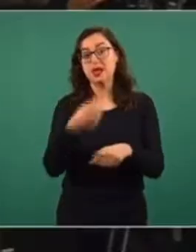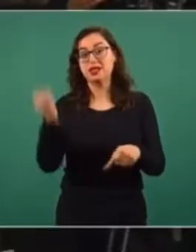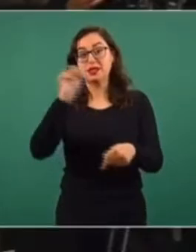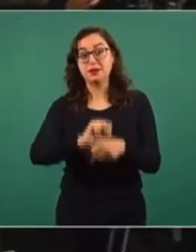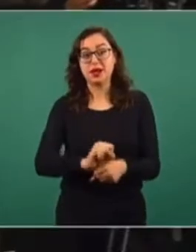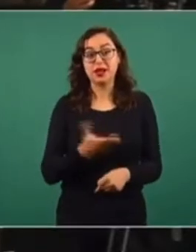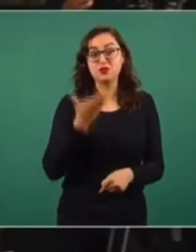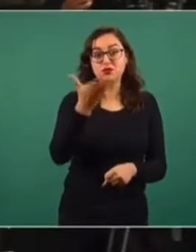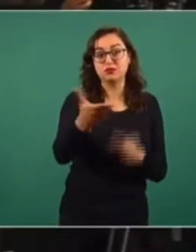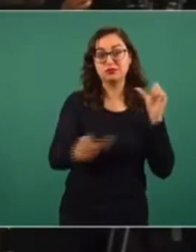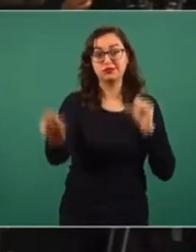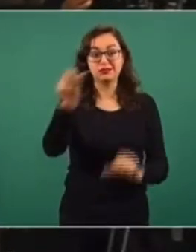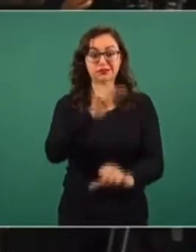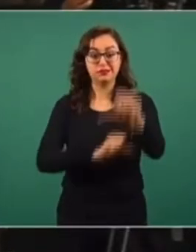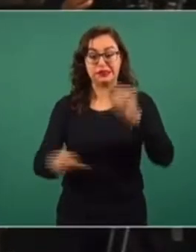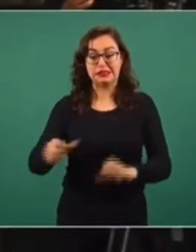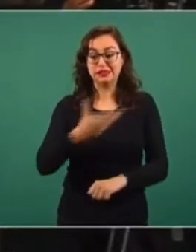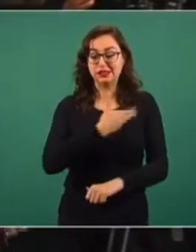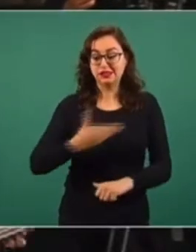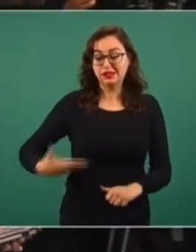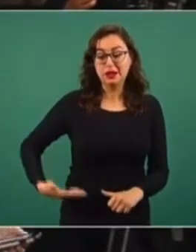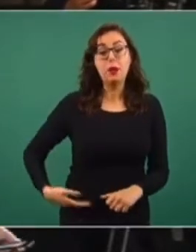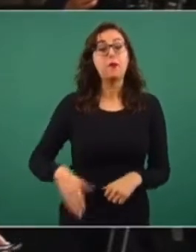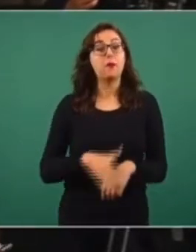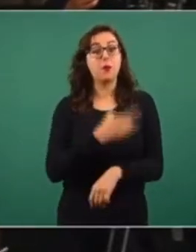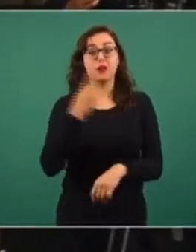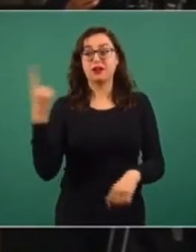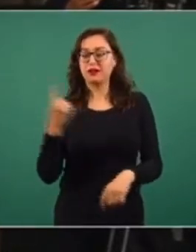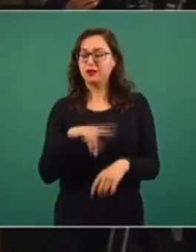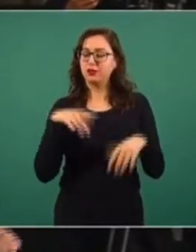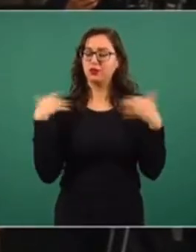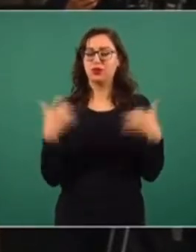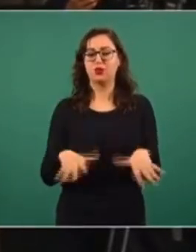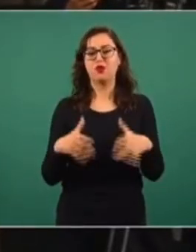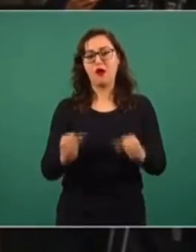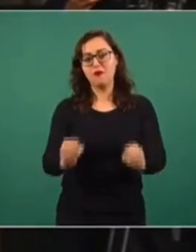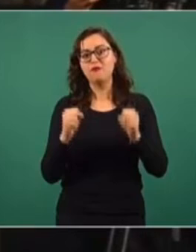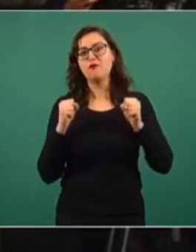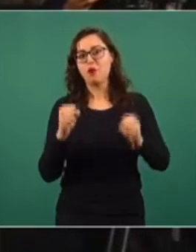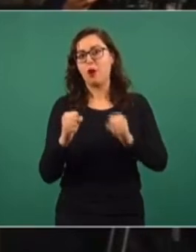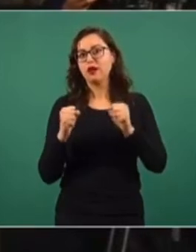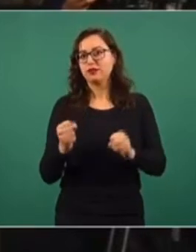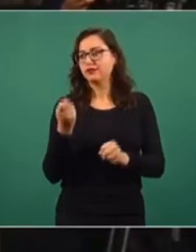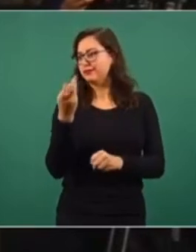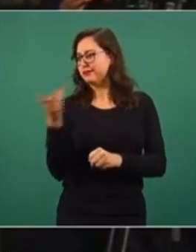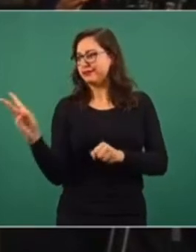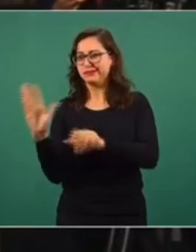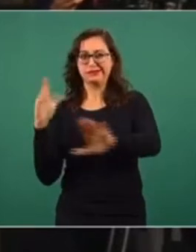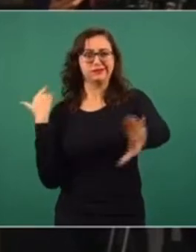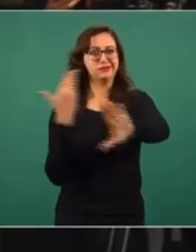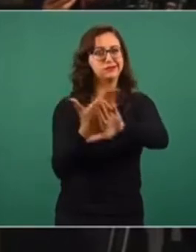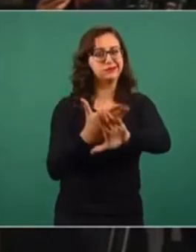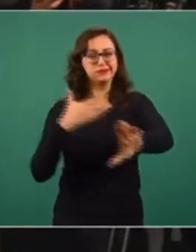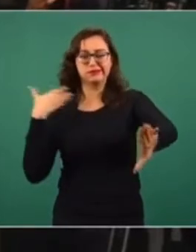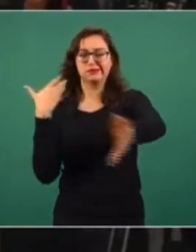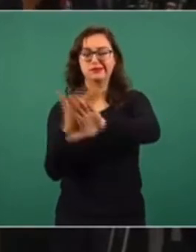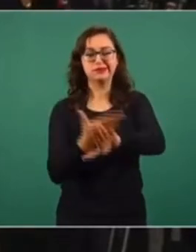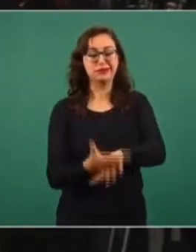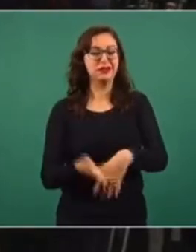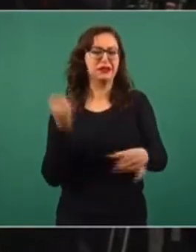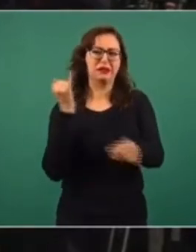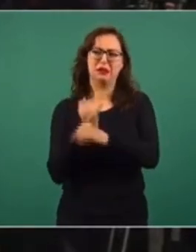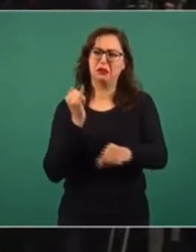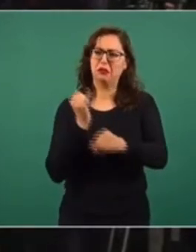¿Cómo se ha sentido? Porque ha sido fuertemente criticada, ha sido muy polémica su participación, ha salido en redes